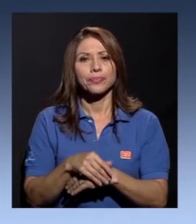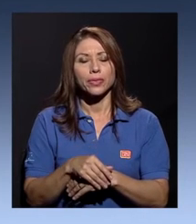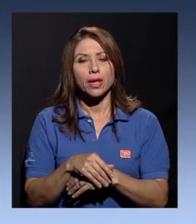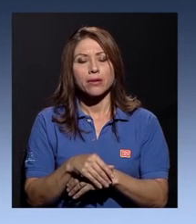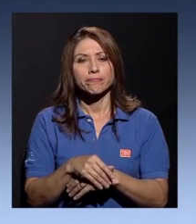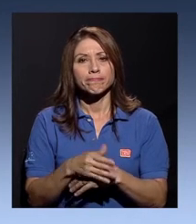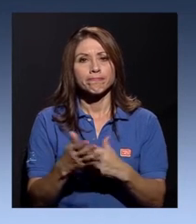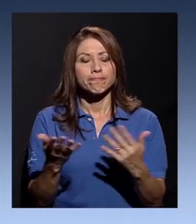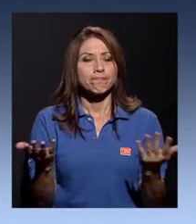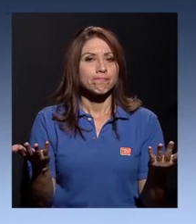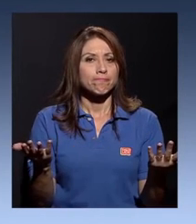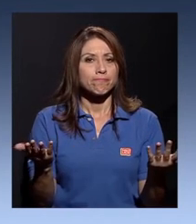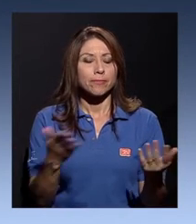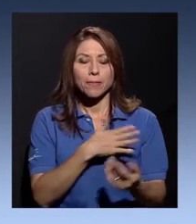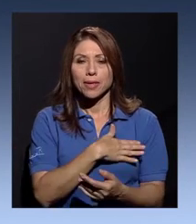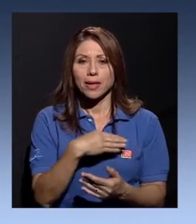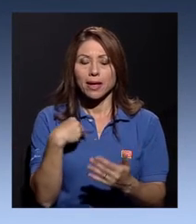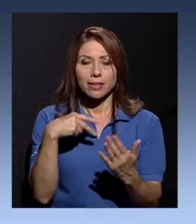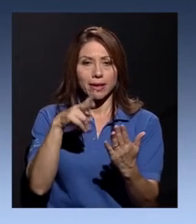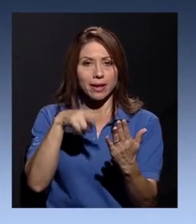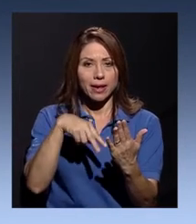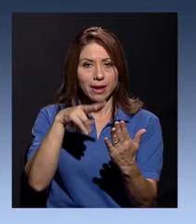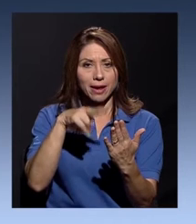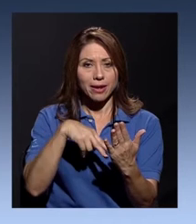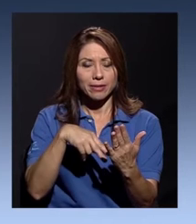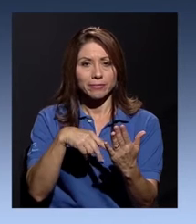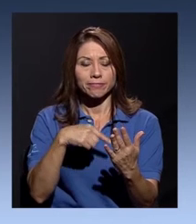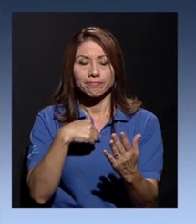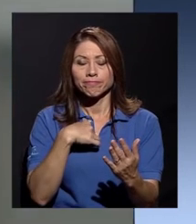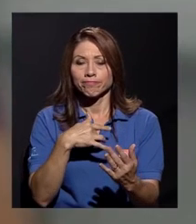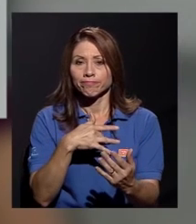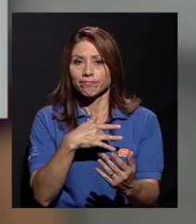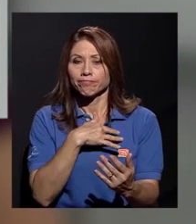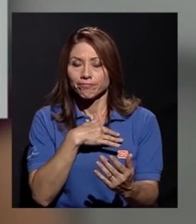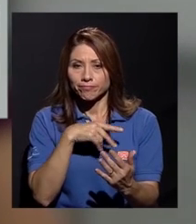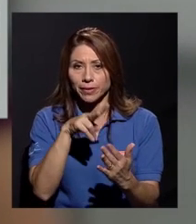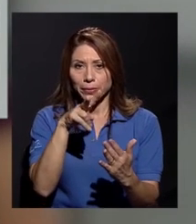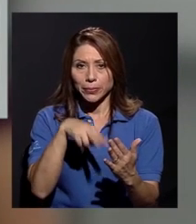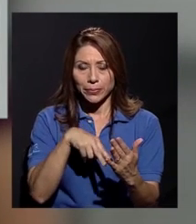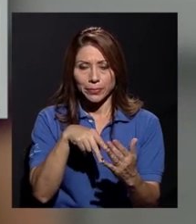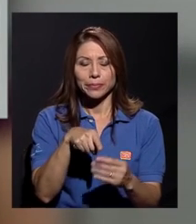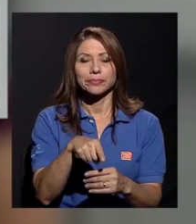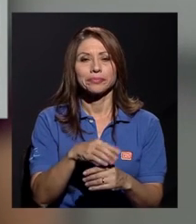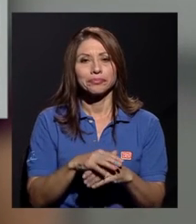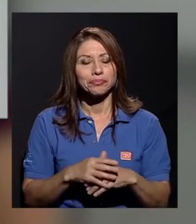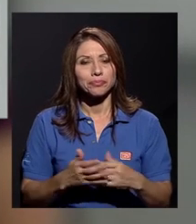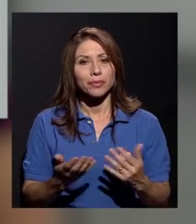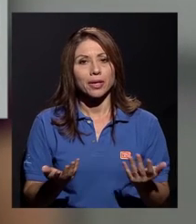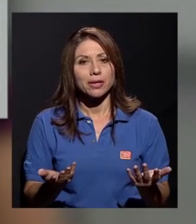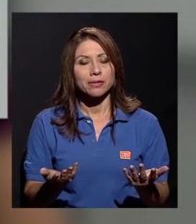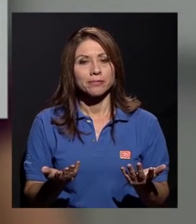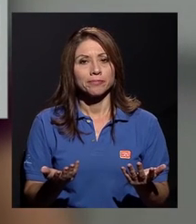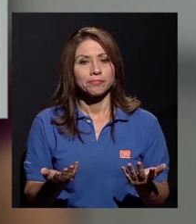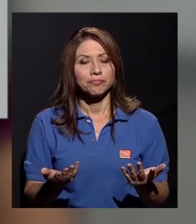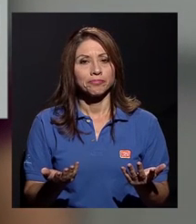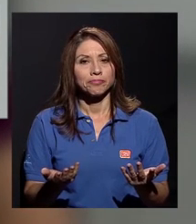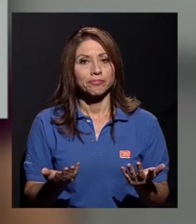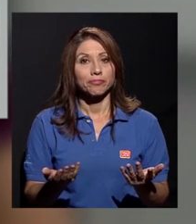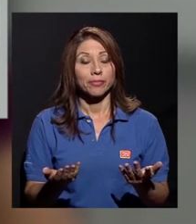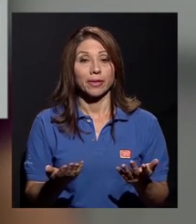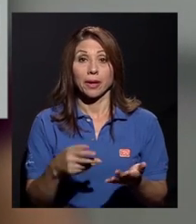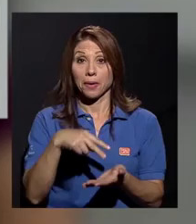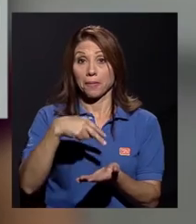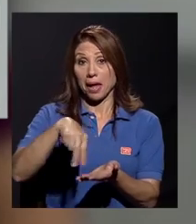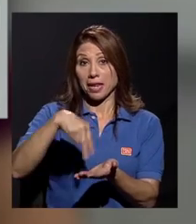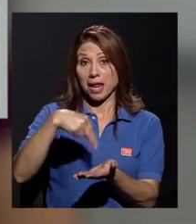No sé, me encanta leer, soy aficionada a eso, bailar,